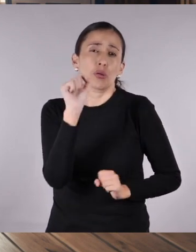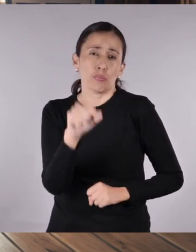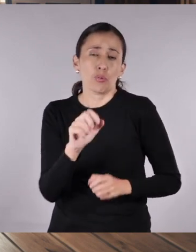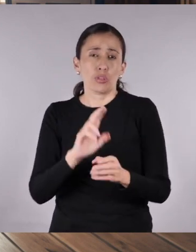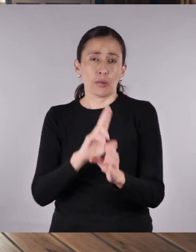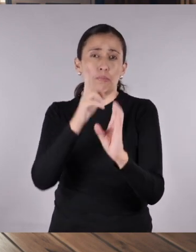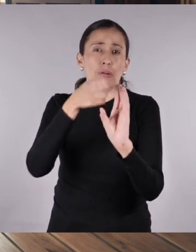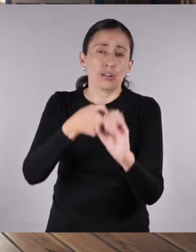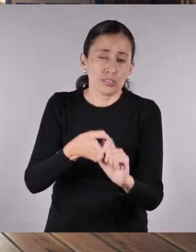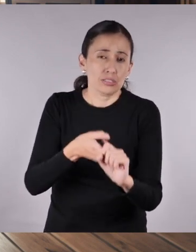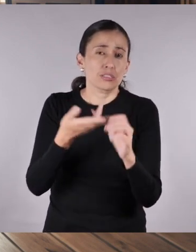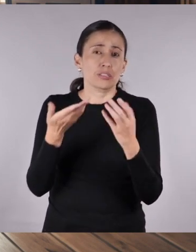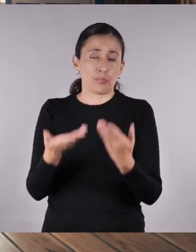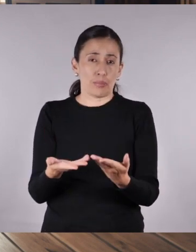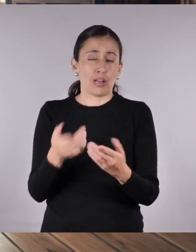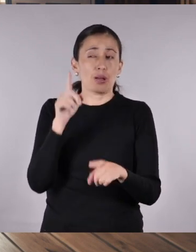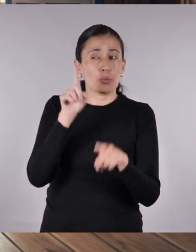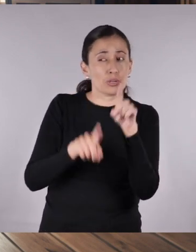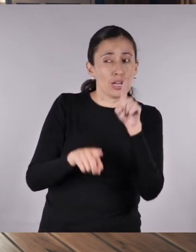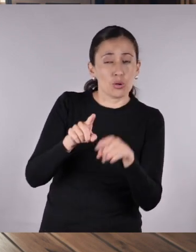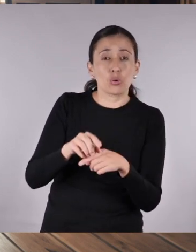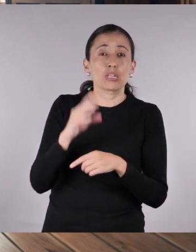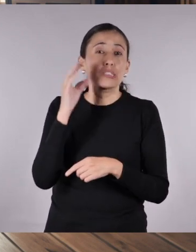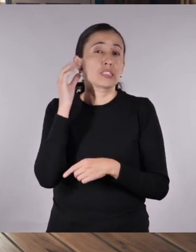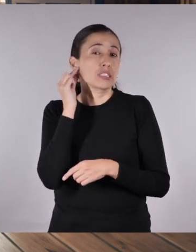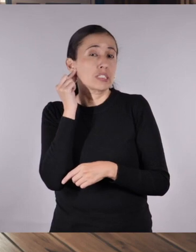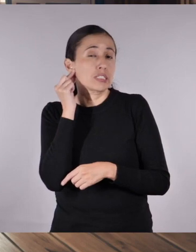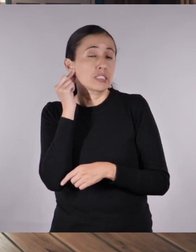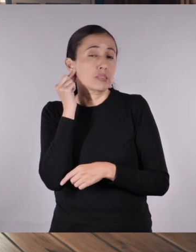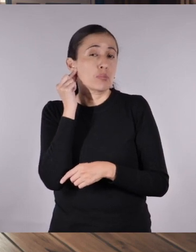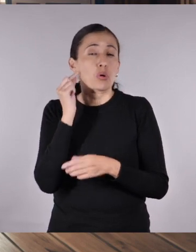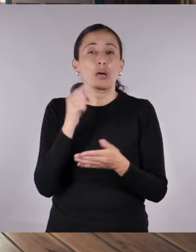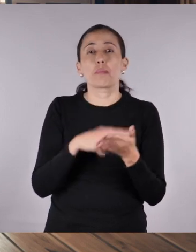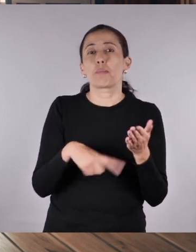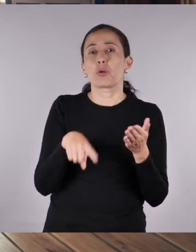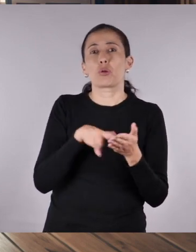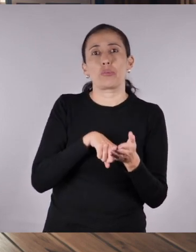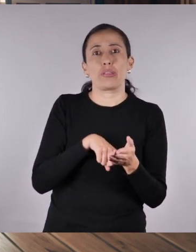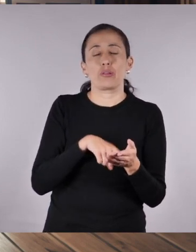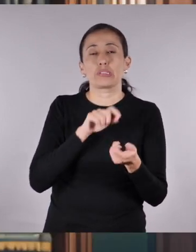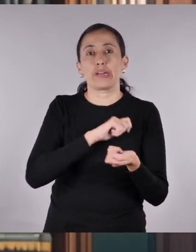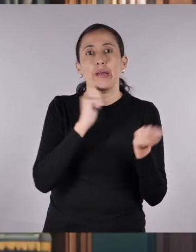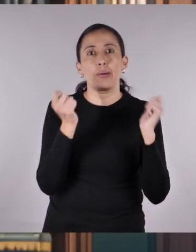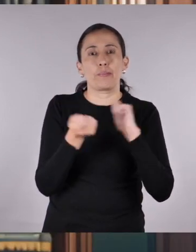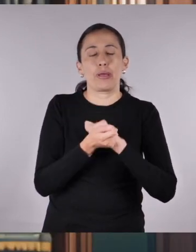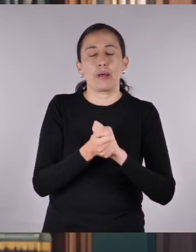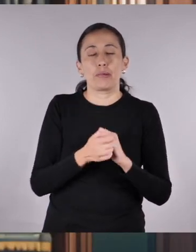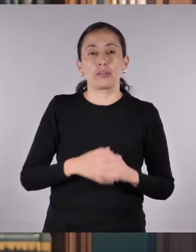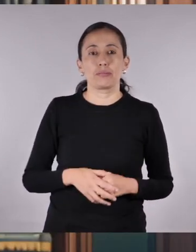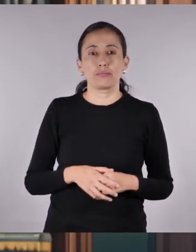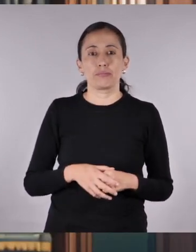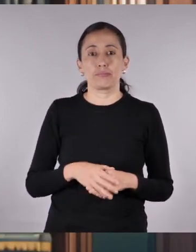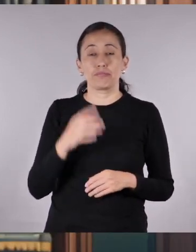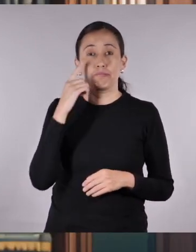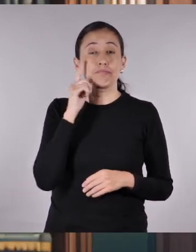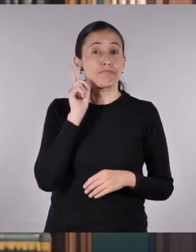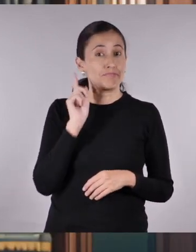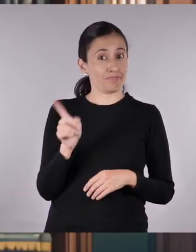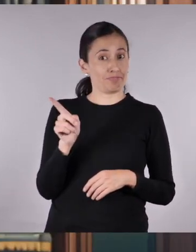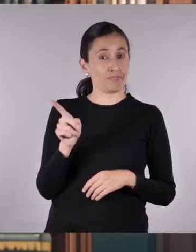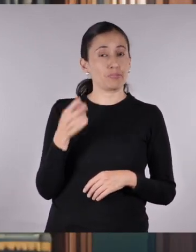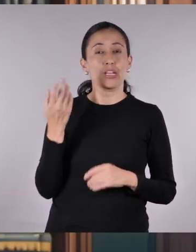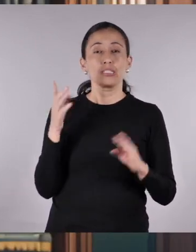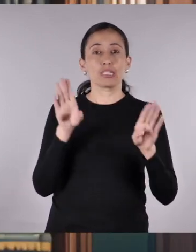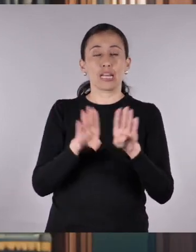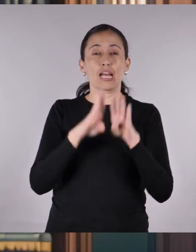tener acceso a ciertos lugares en los que la presencia de una dama no estaba permitida. El Marqués de